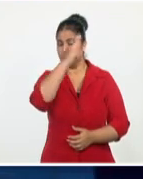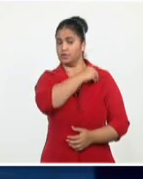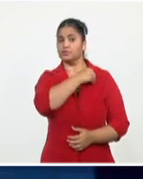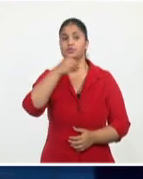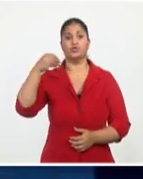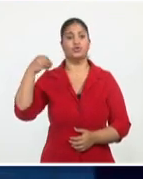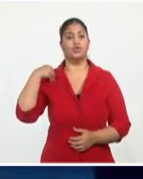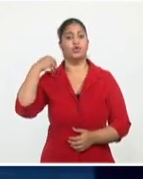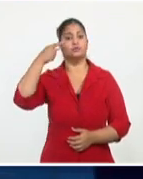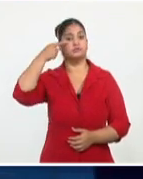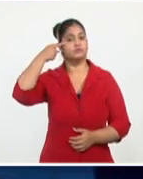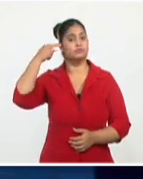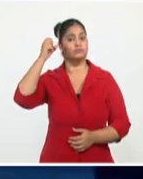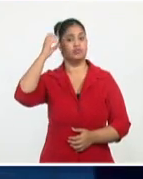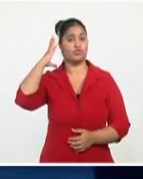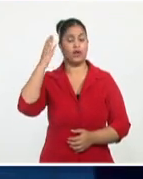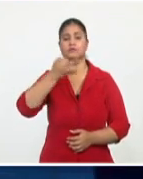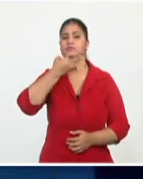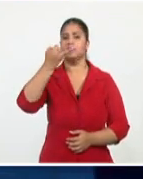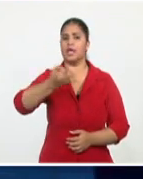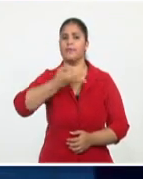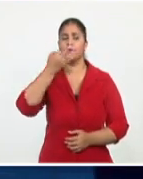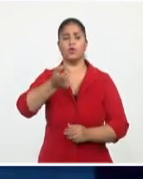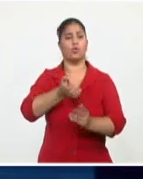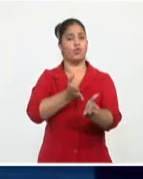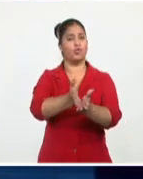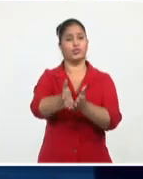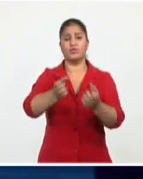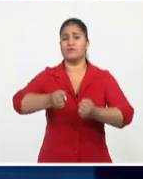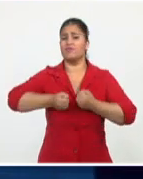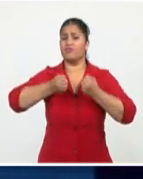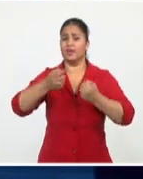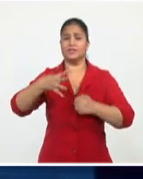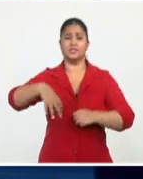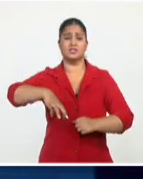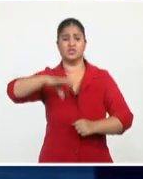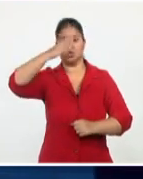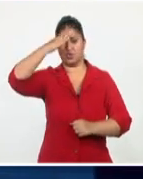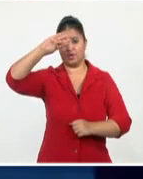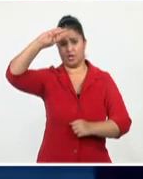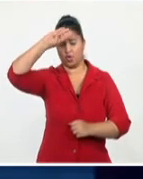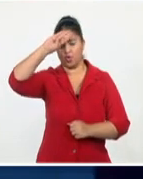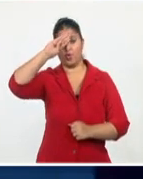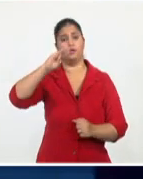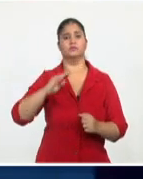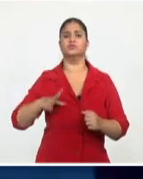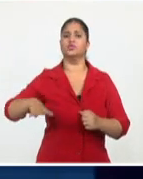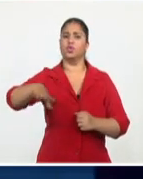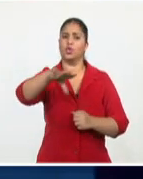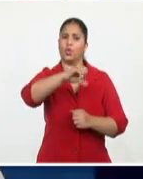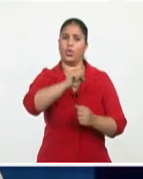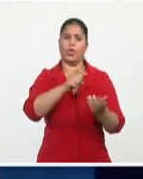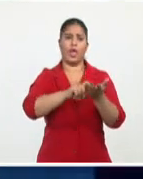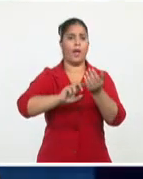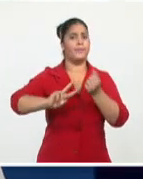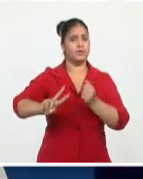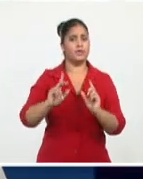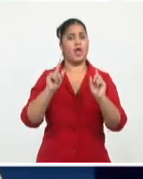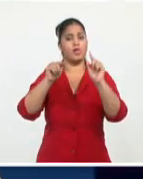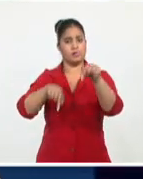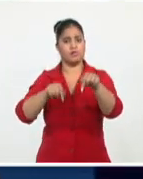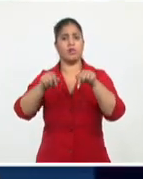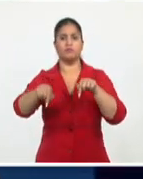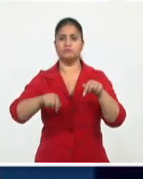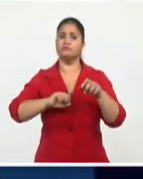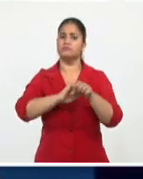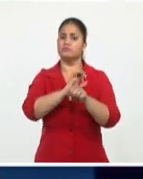señaló que se mantiene en una alta transmisión de la enfermedad y todos somos susceptibles. Personas que incluso ni tienen una edad tan